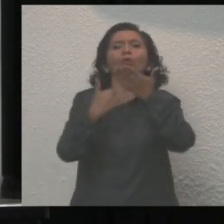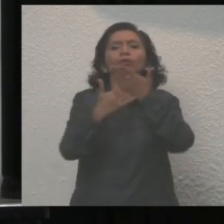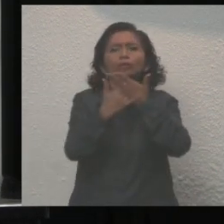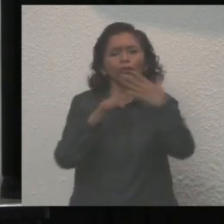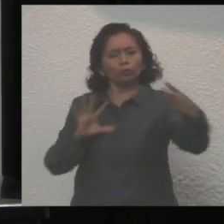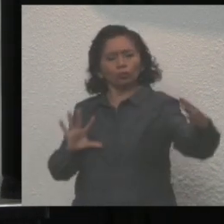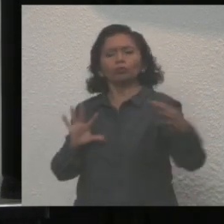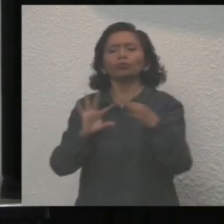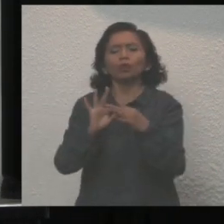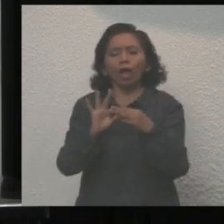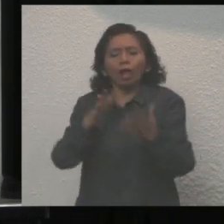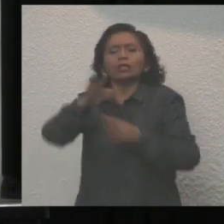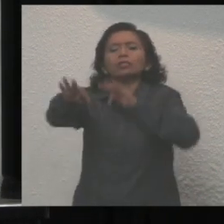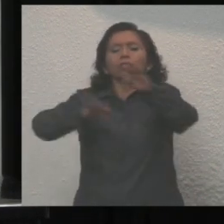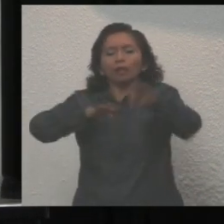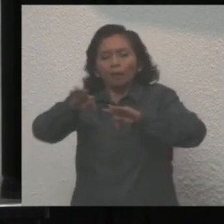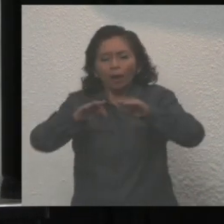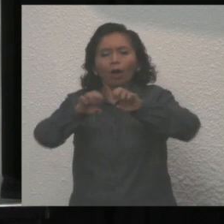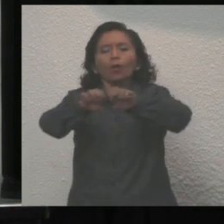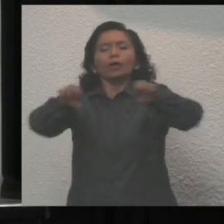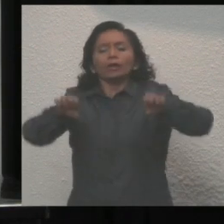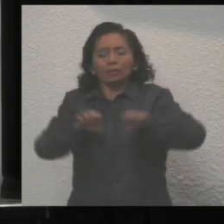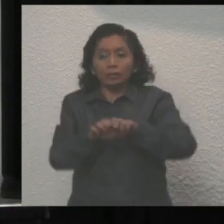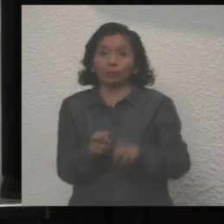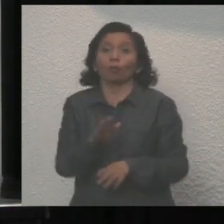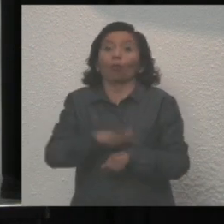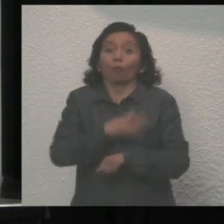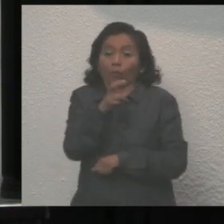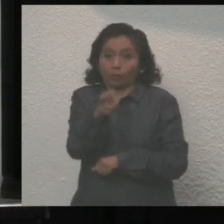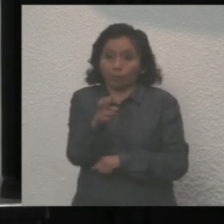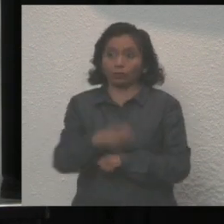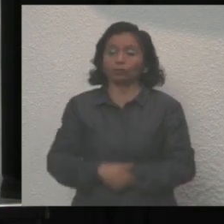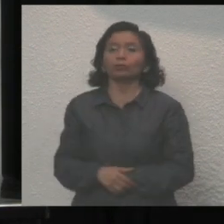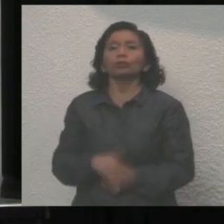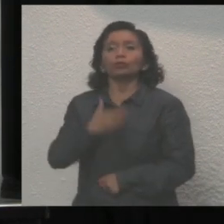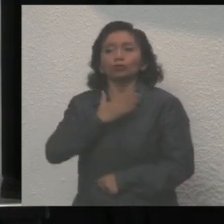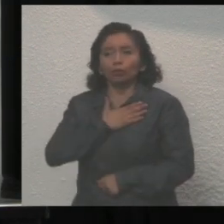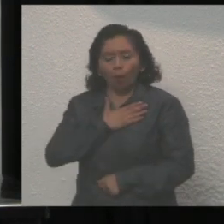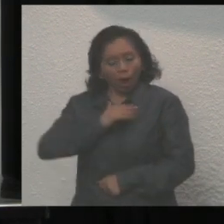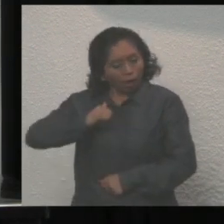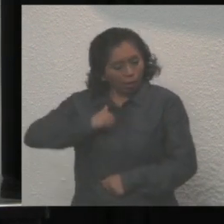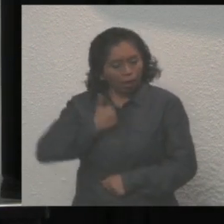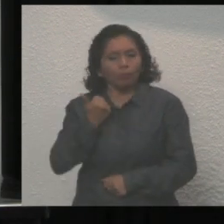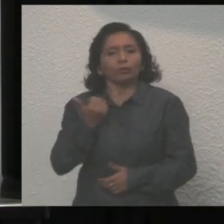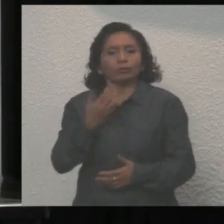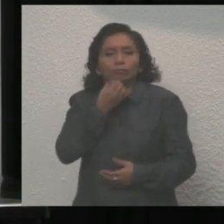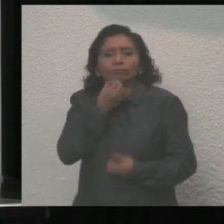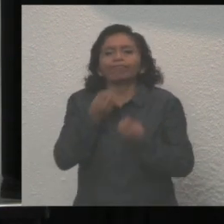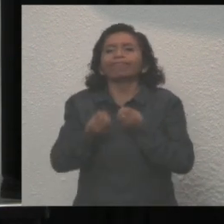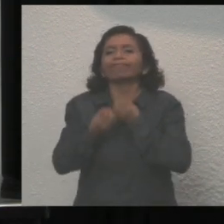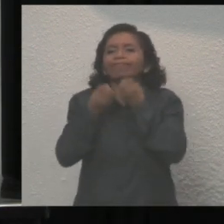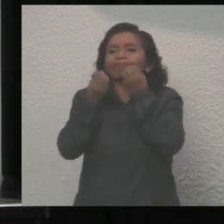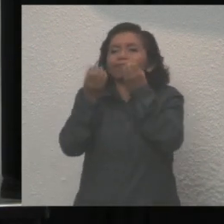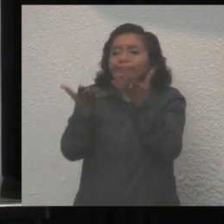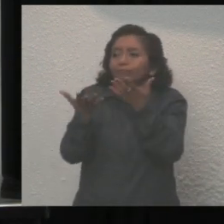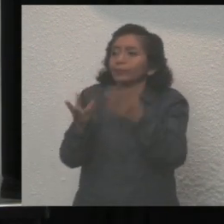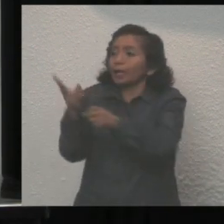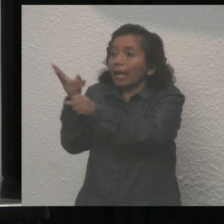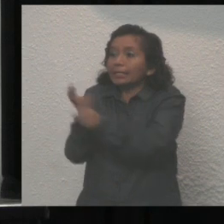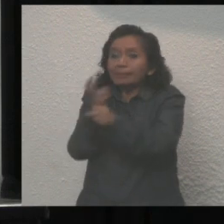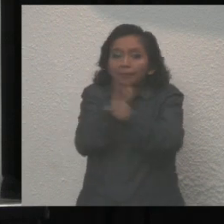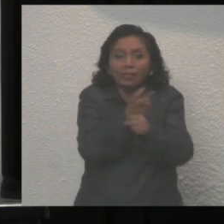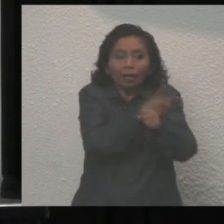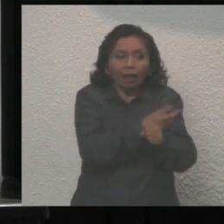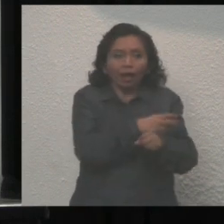voluntades para salir adelante. Por eso quiero aprovechar esta tribuna para hacer una convocatoria de